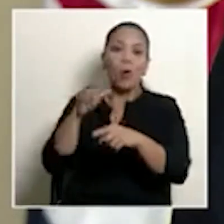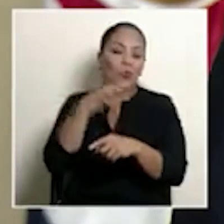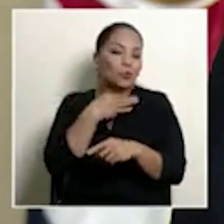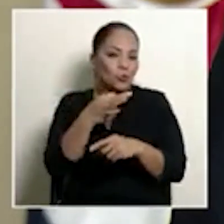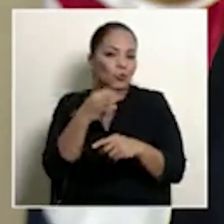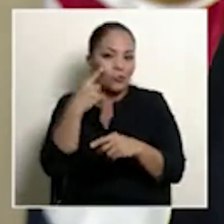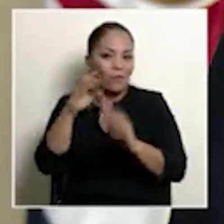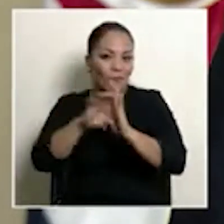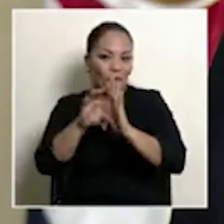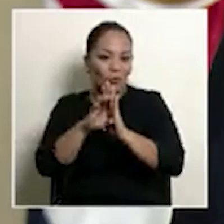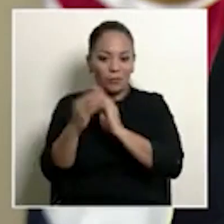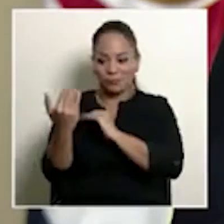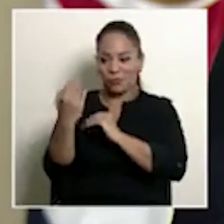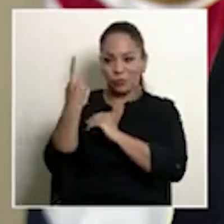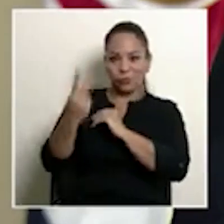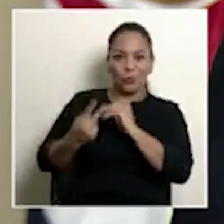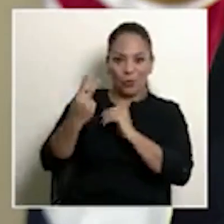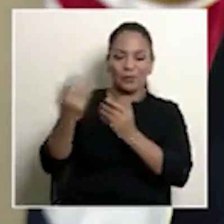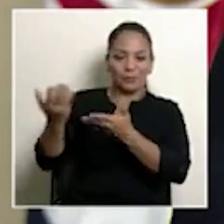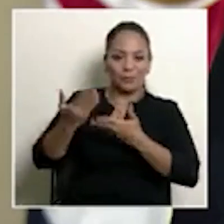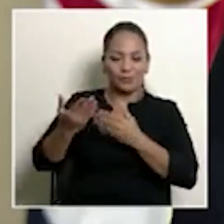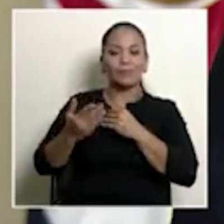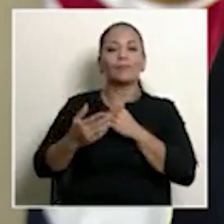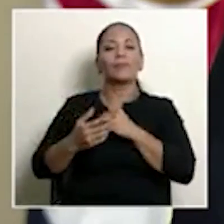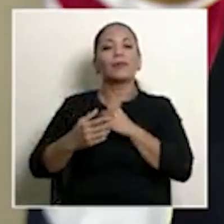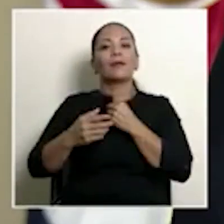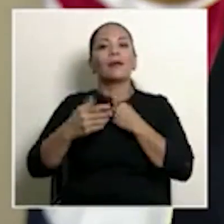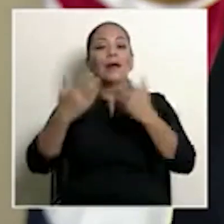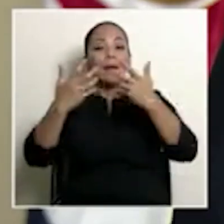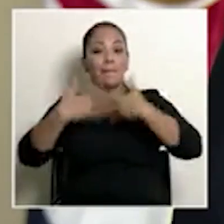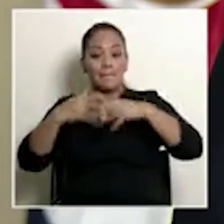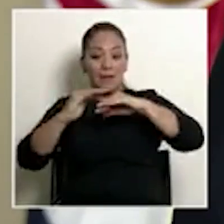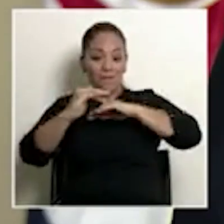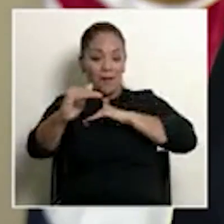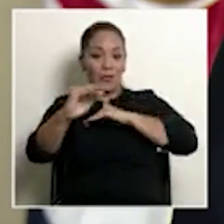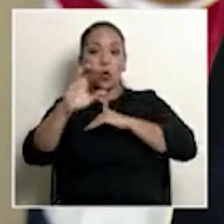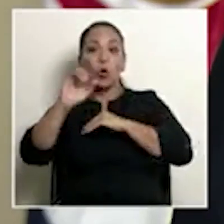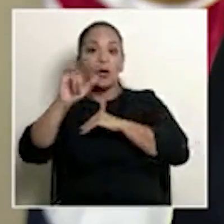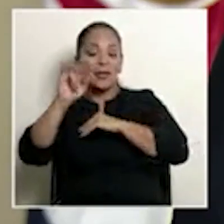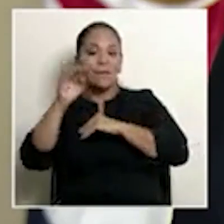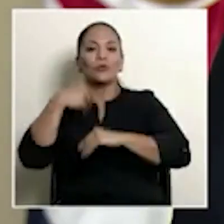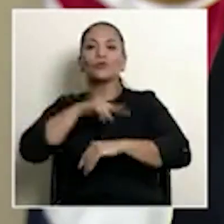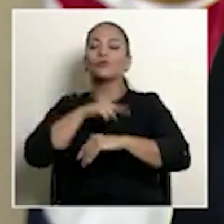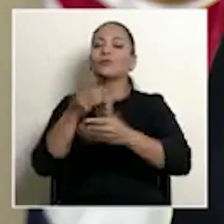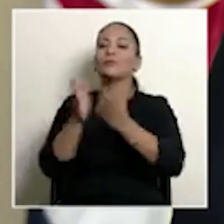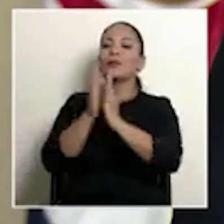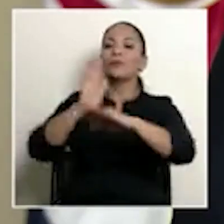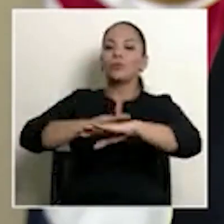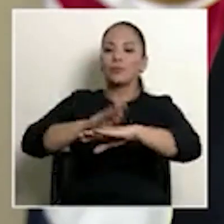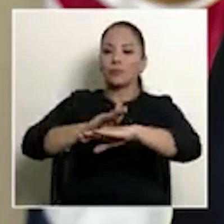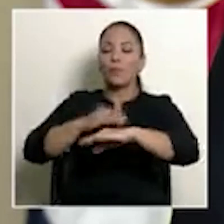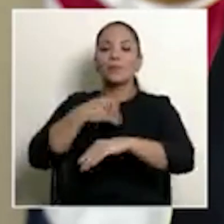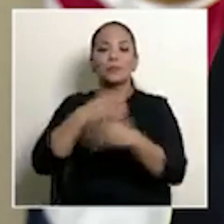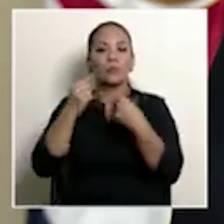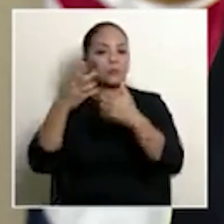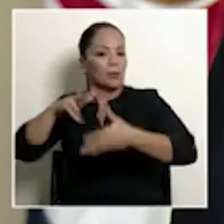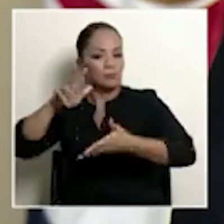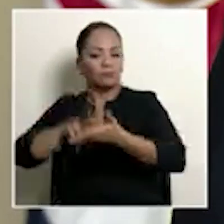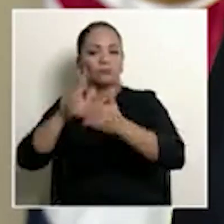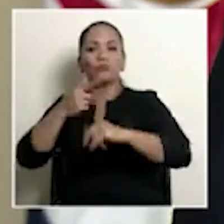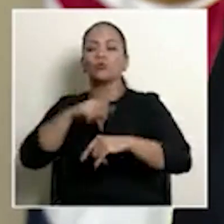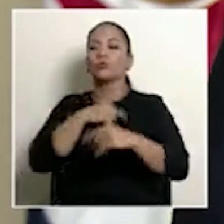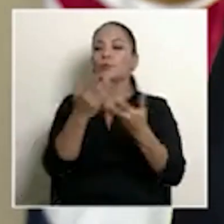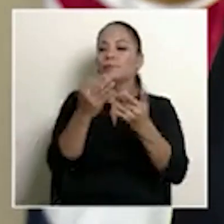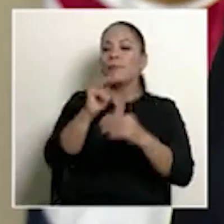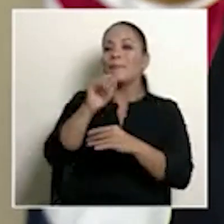foto última que me pasaron hace dos horas. La planta de asfalto de Colima, estamos pidiendo una autorización, Salud ya la aprobó, estamos esperando